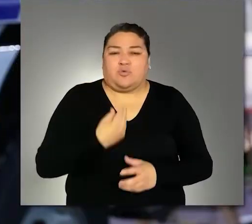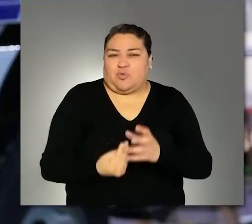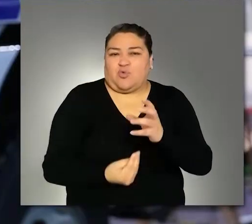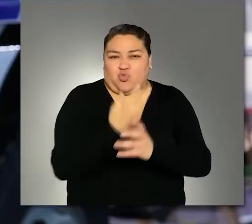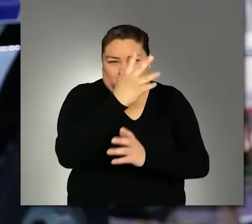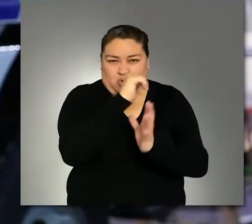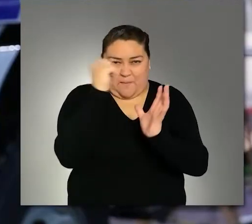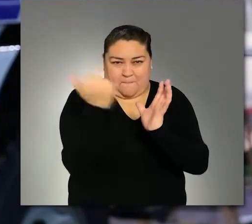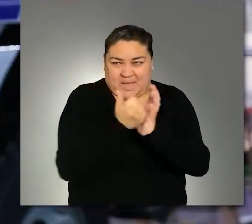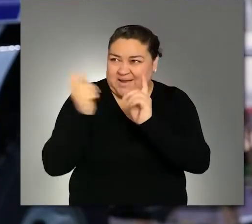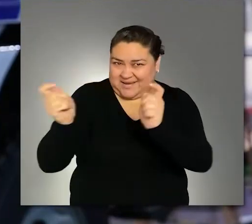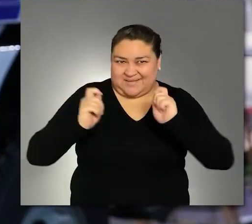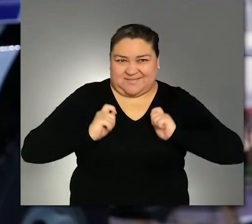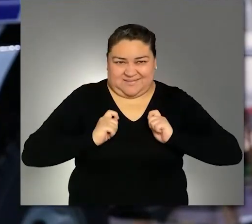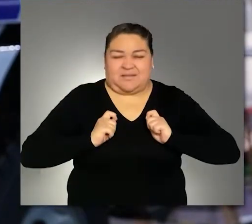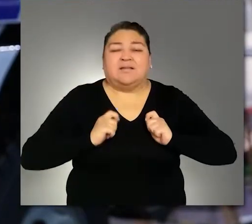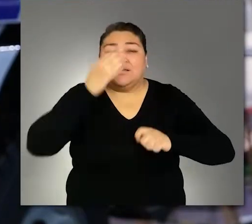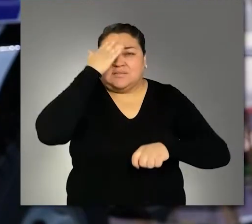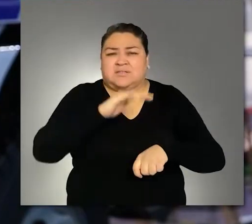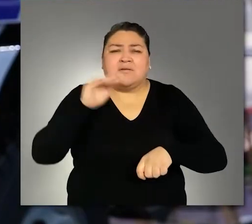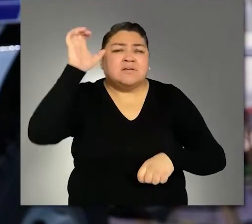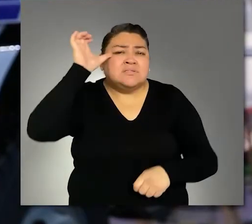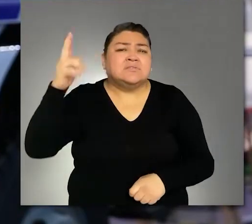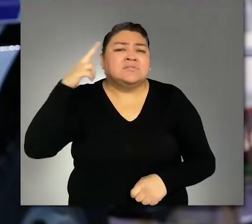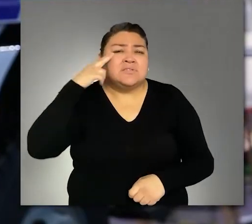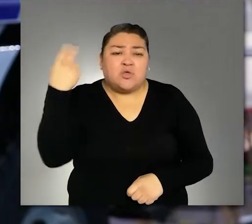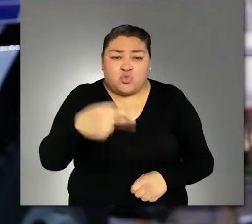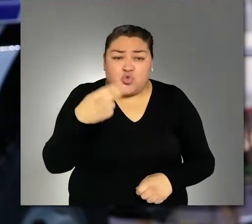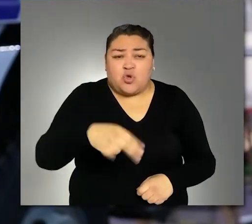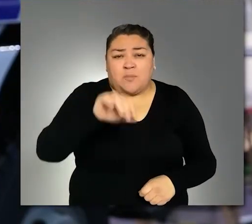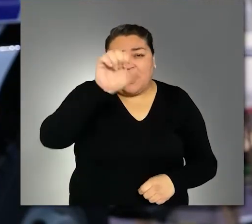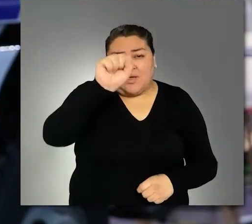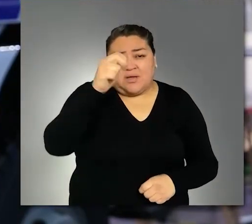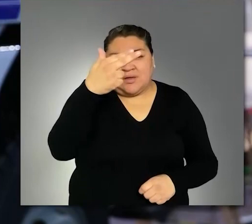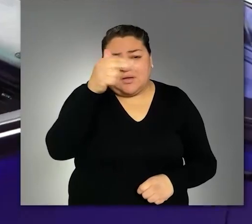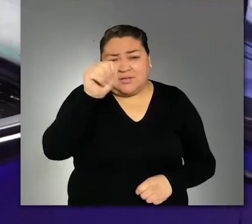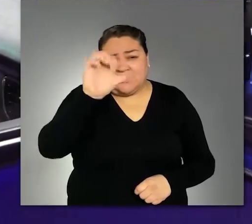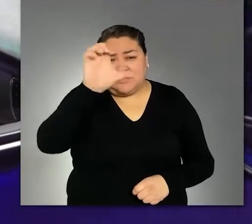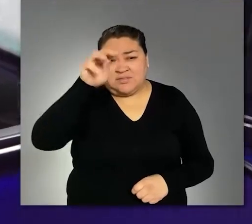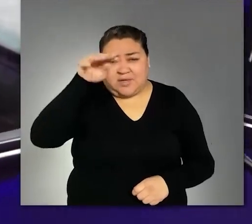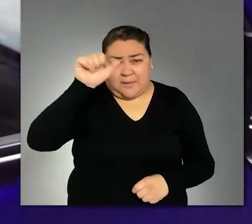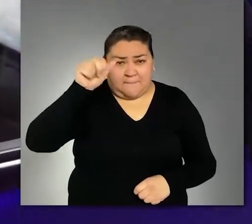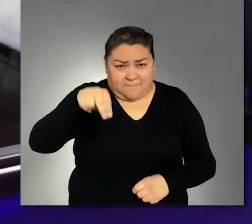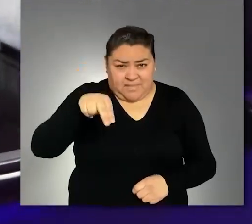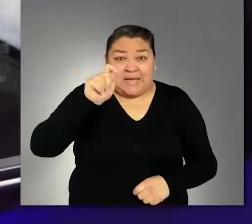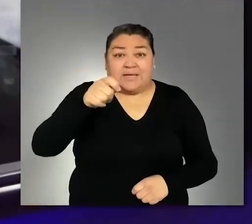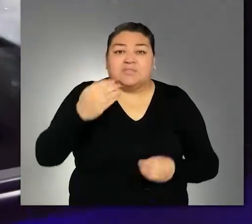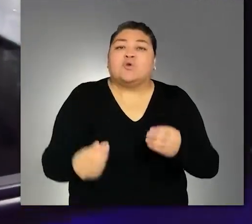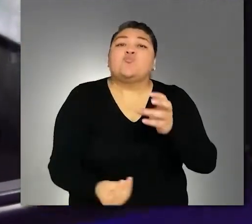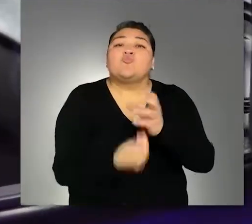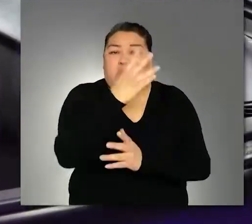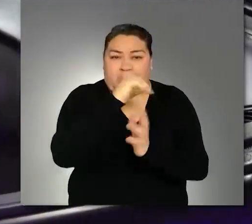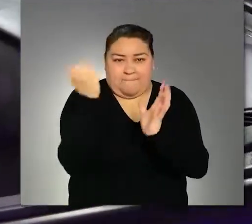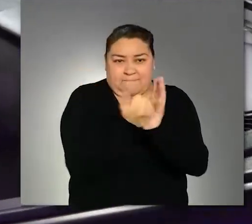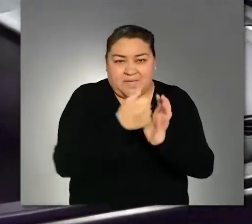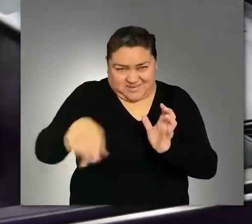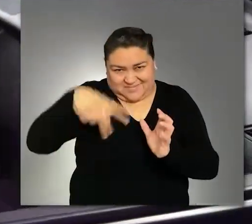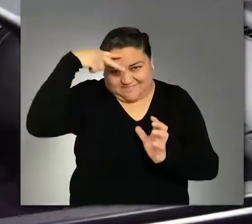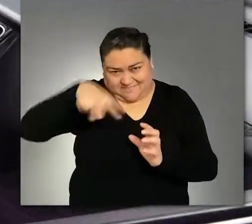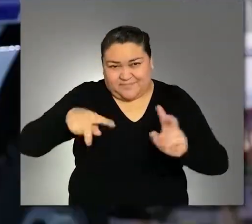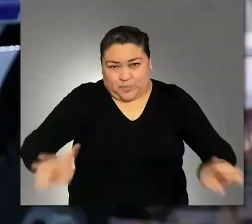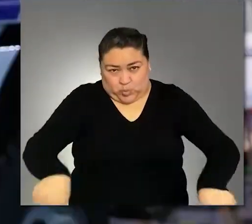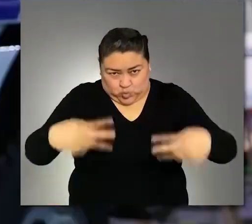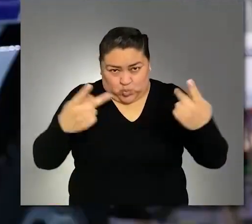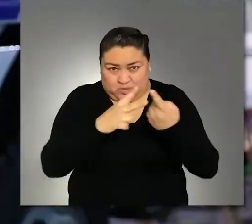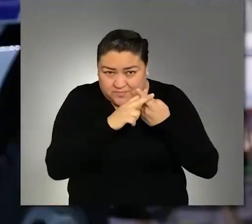Somos representantes de una nueva marca de China que se llama Shackman. Como nueva marca aquí en